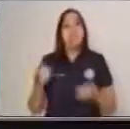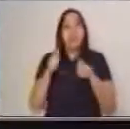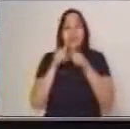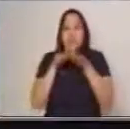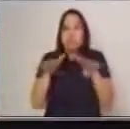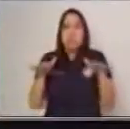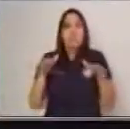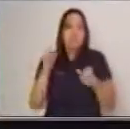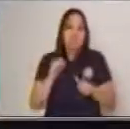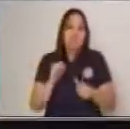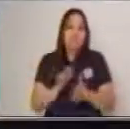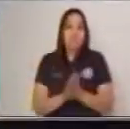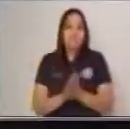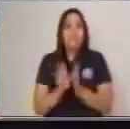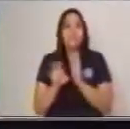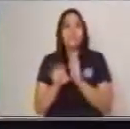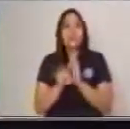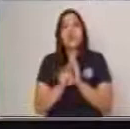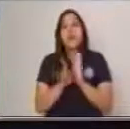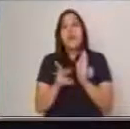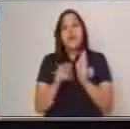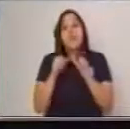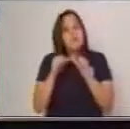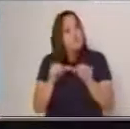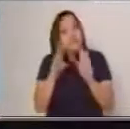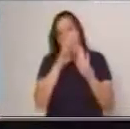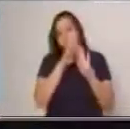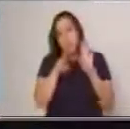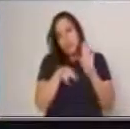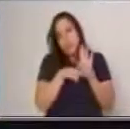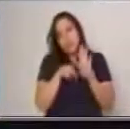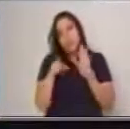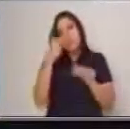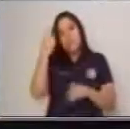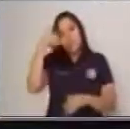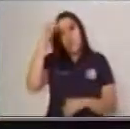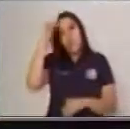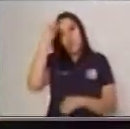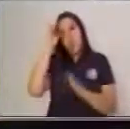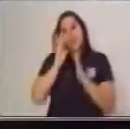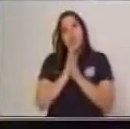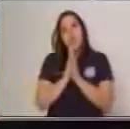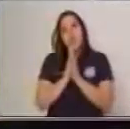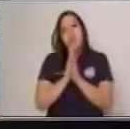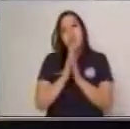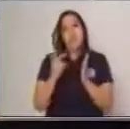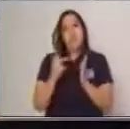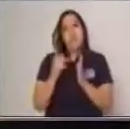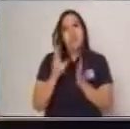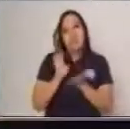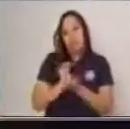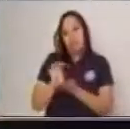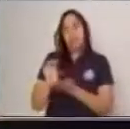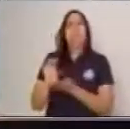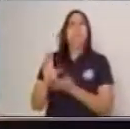y la expansión de eso. Sigamos las recomendaciones del gobierno central para evitar cualquier inconveniente